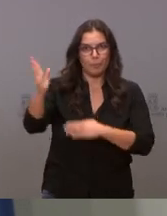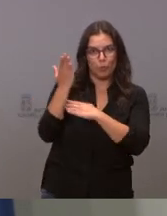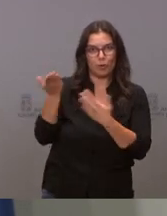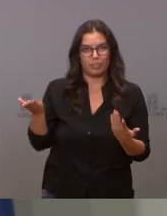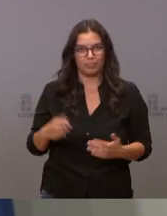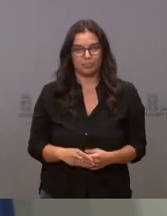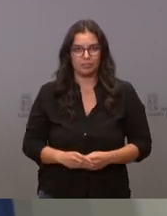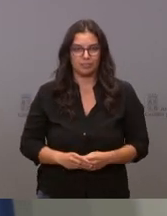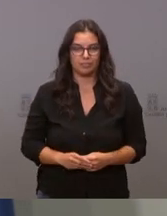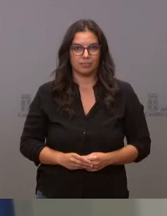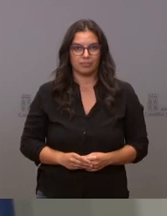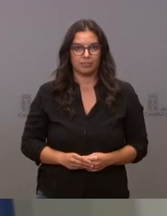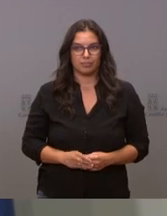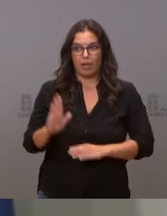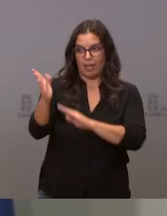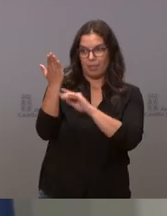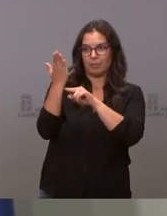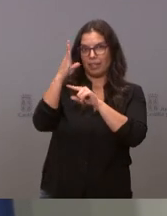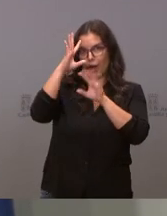hágame algo que sea asumible